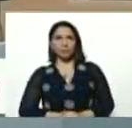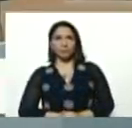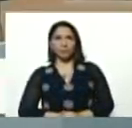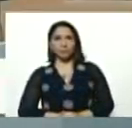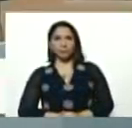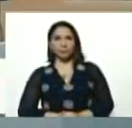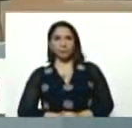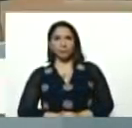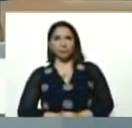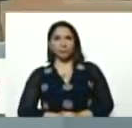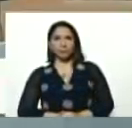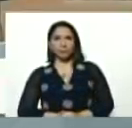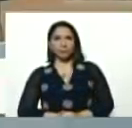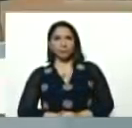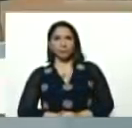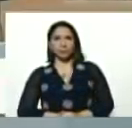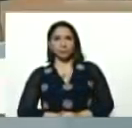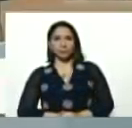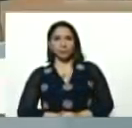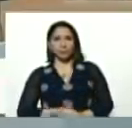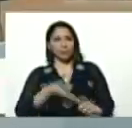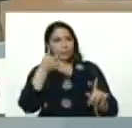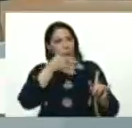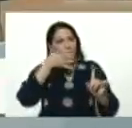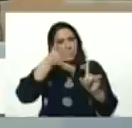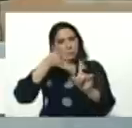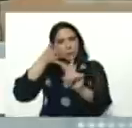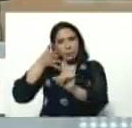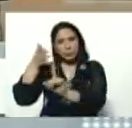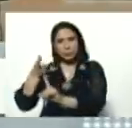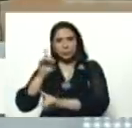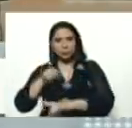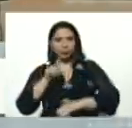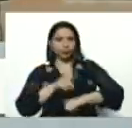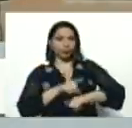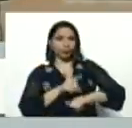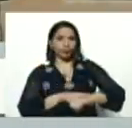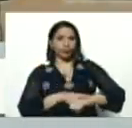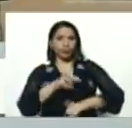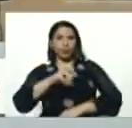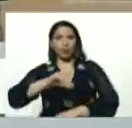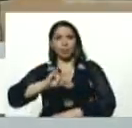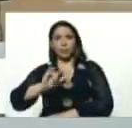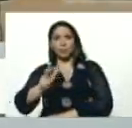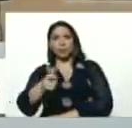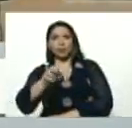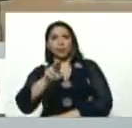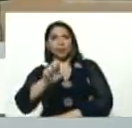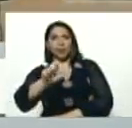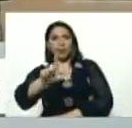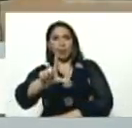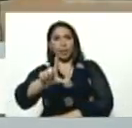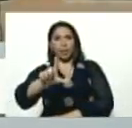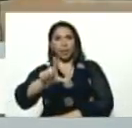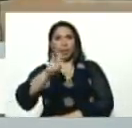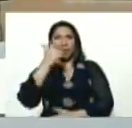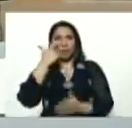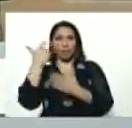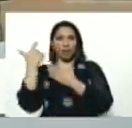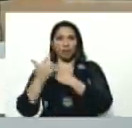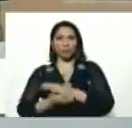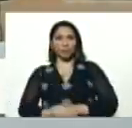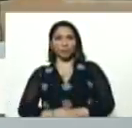a Blanca, con sus consejos, y sus advertencias a tiempo, Miguel Rodríguez, vino de